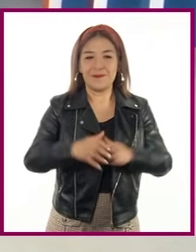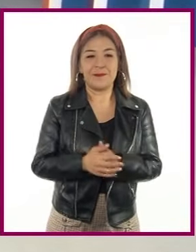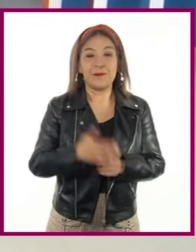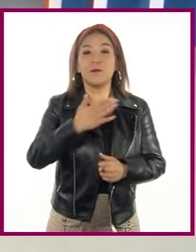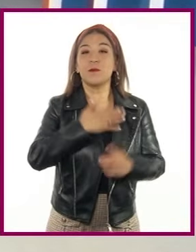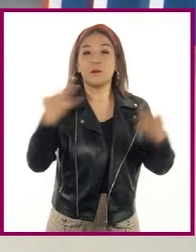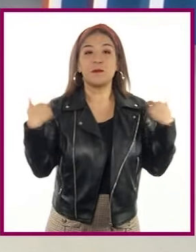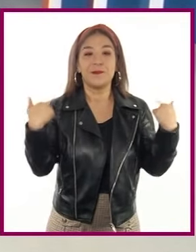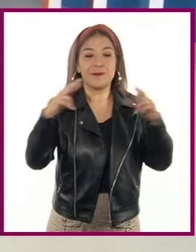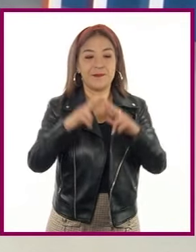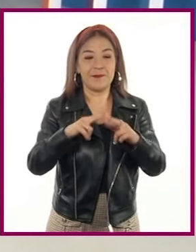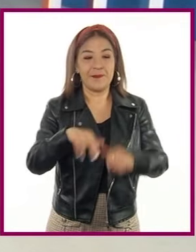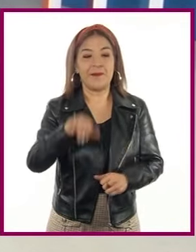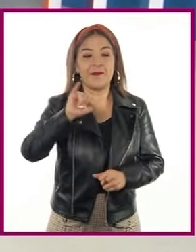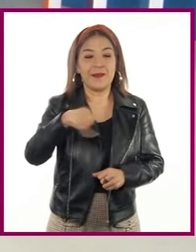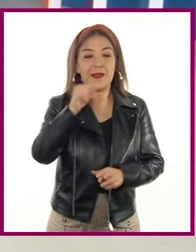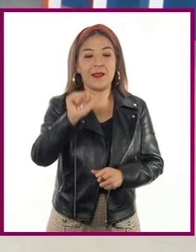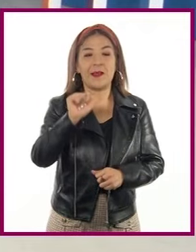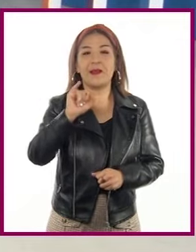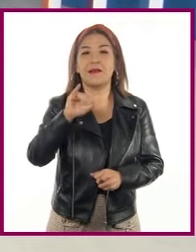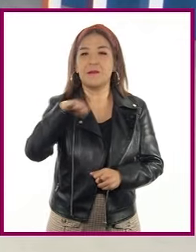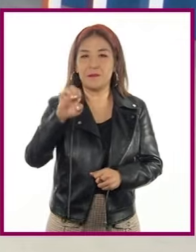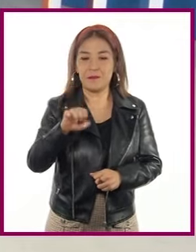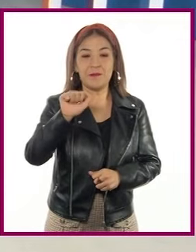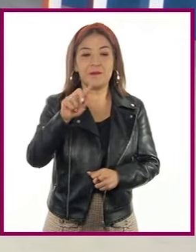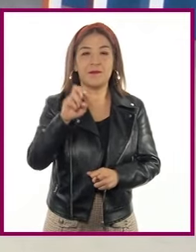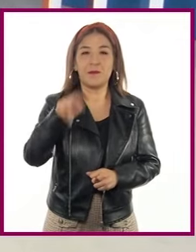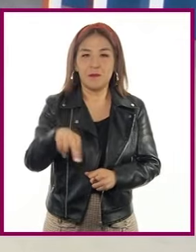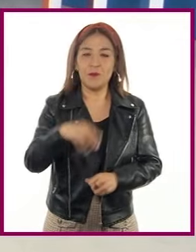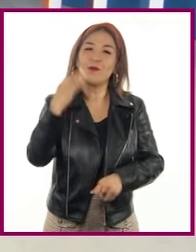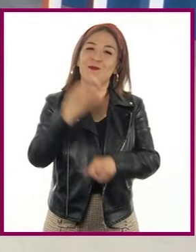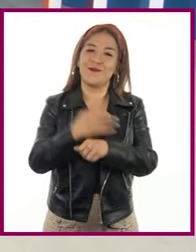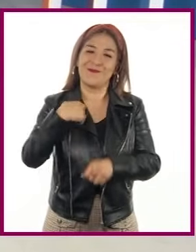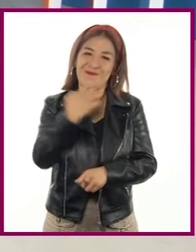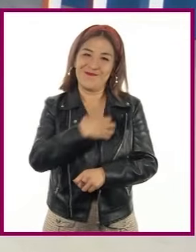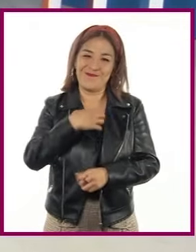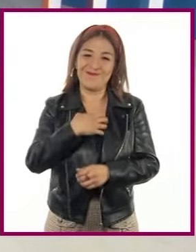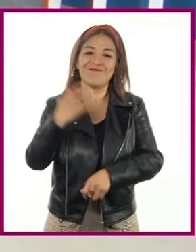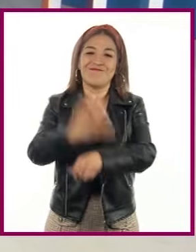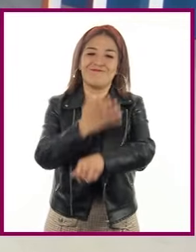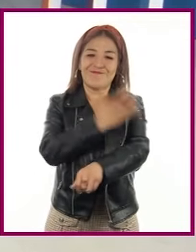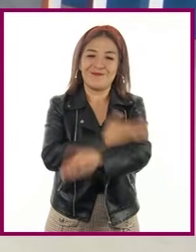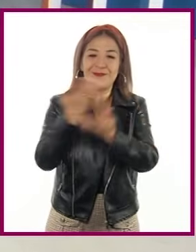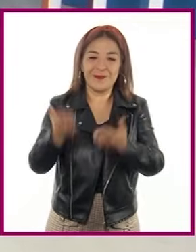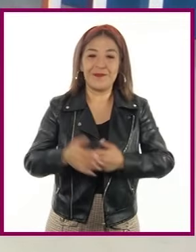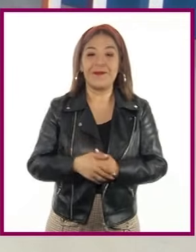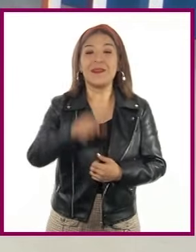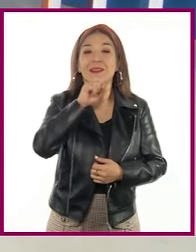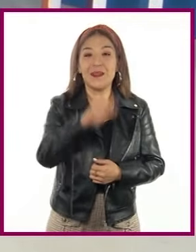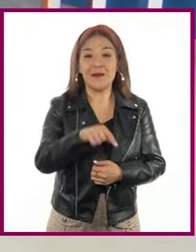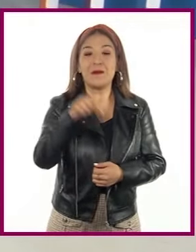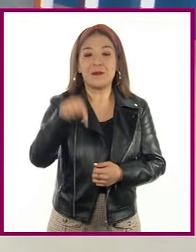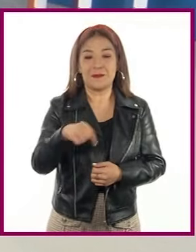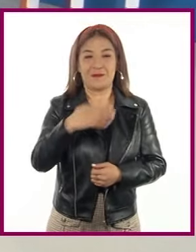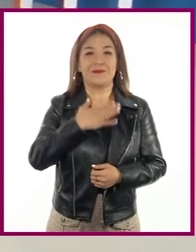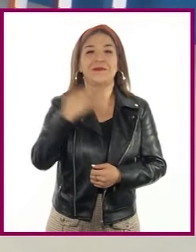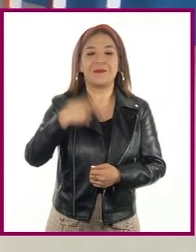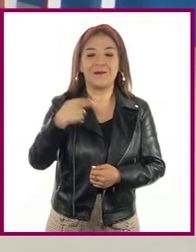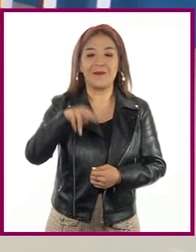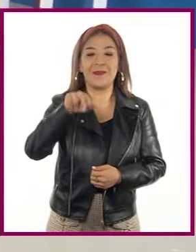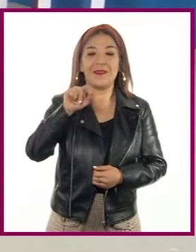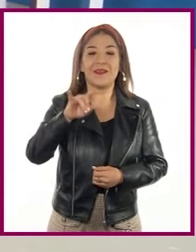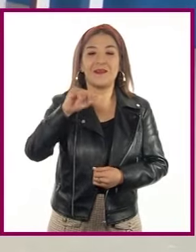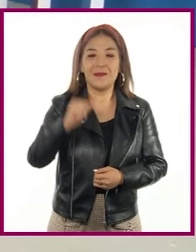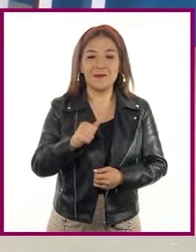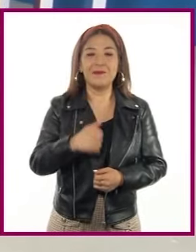Soy el profesor Adán González Cortés y estoy muy contento de acompañarles una vez más. También está con ustedes Nadia Jiménez,